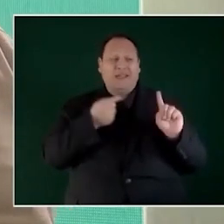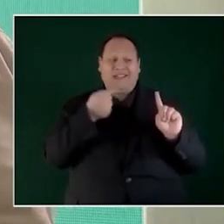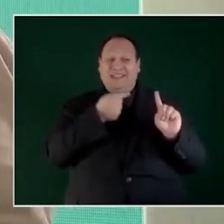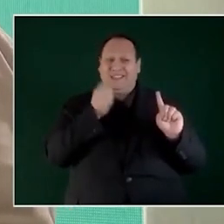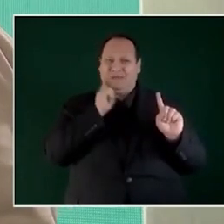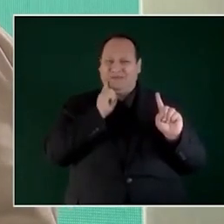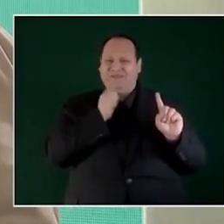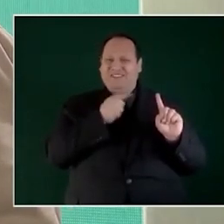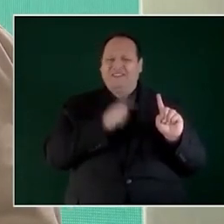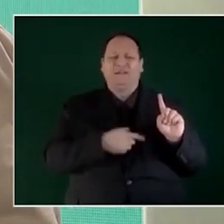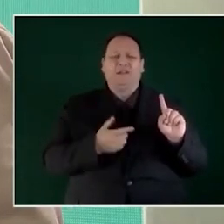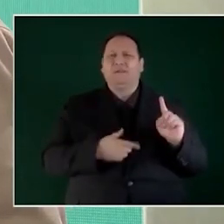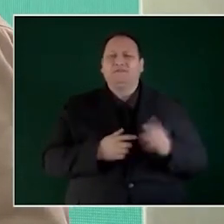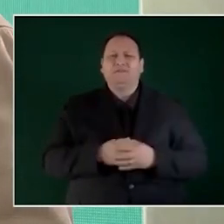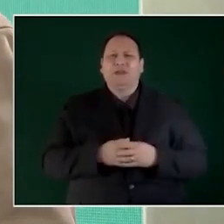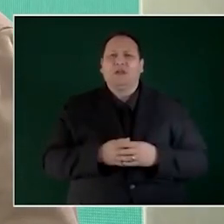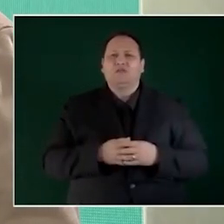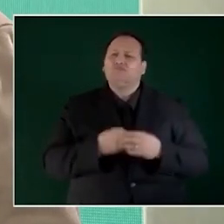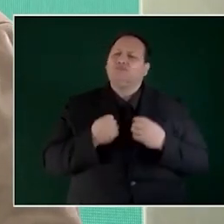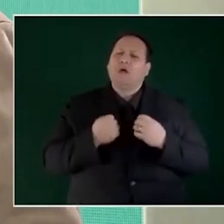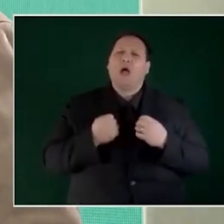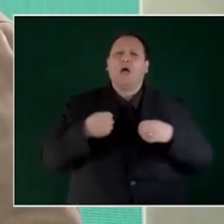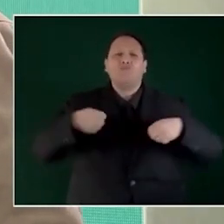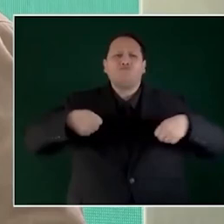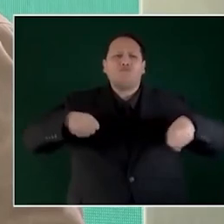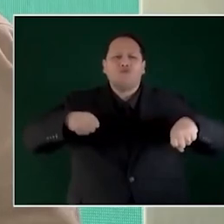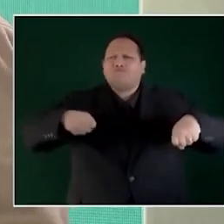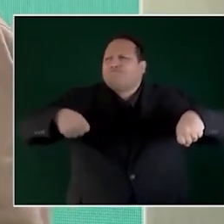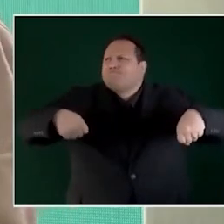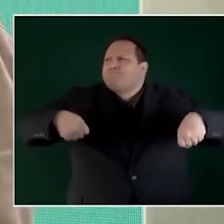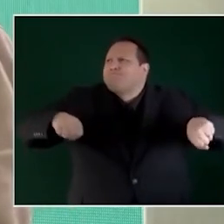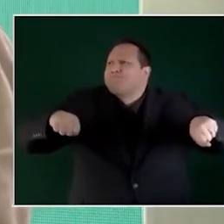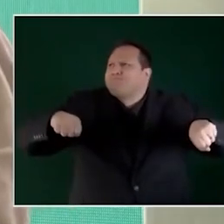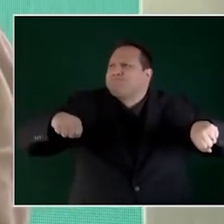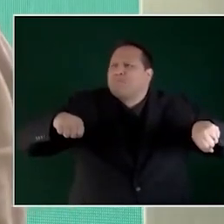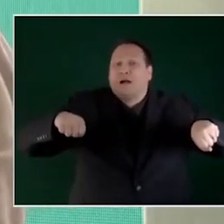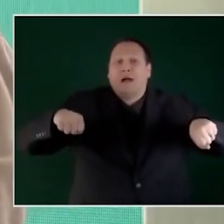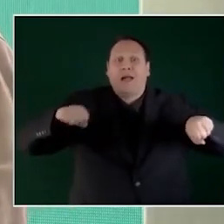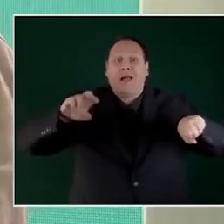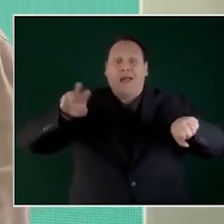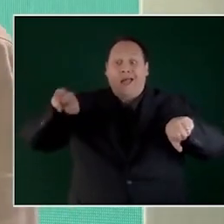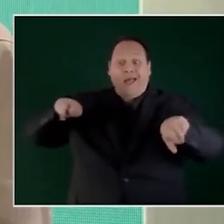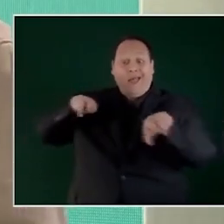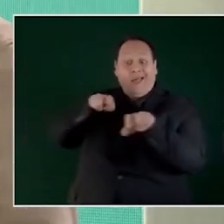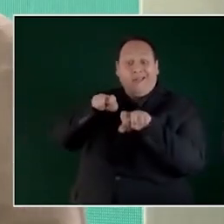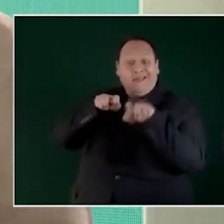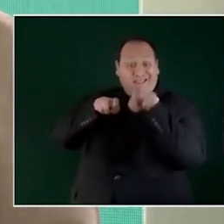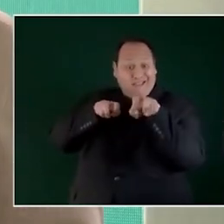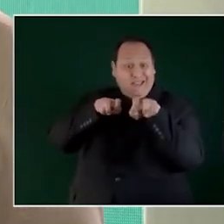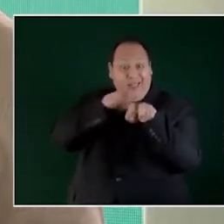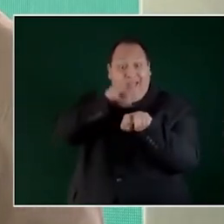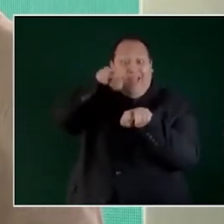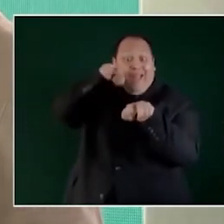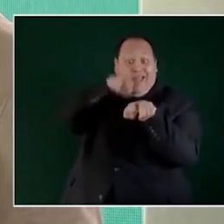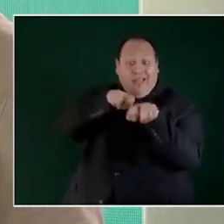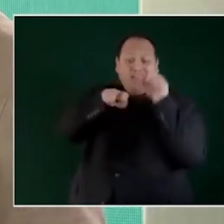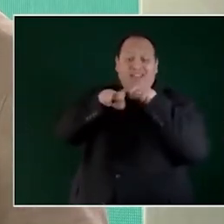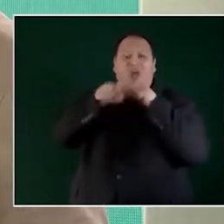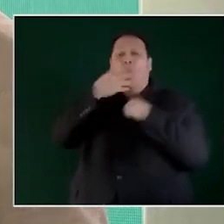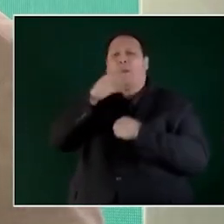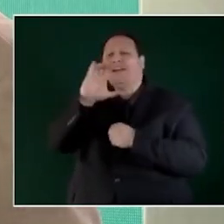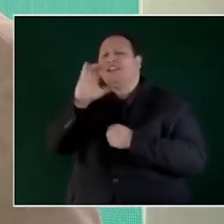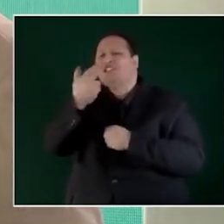manejando una moto y lleva detrás a Chabelo, que ya